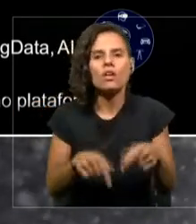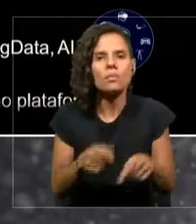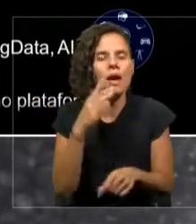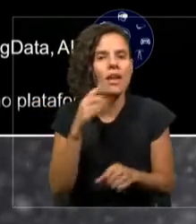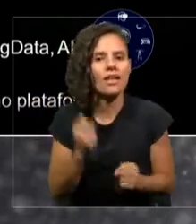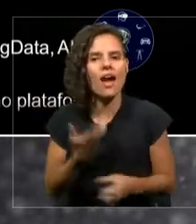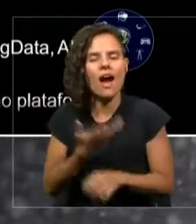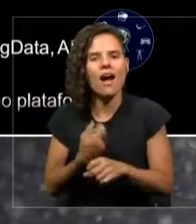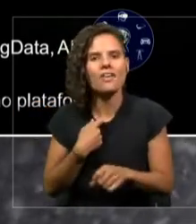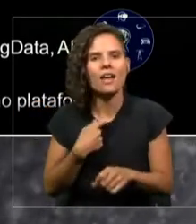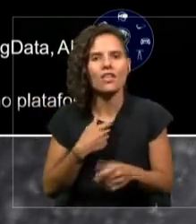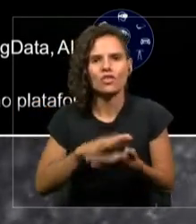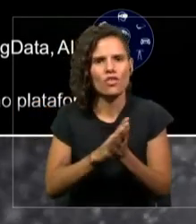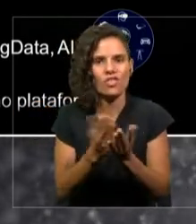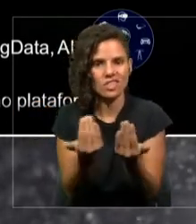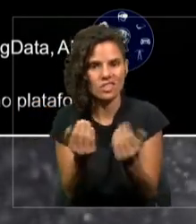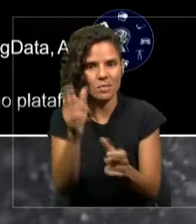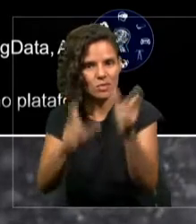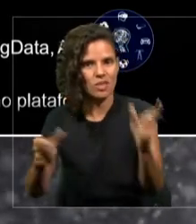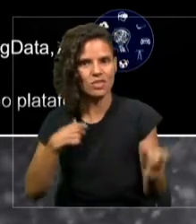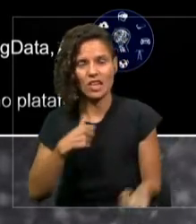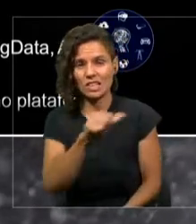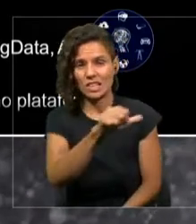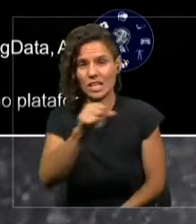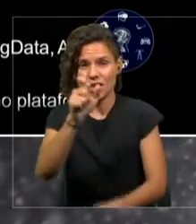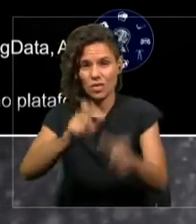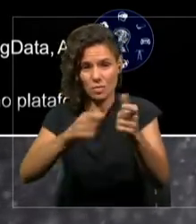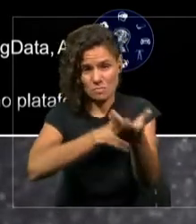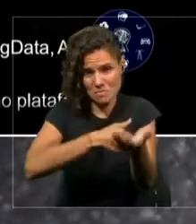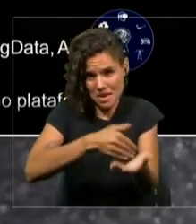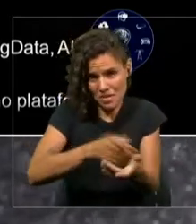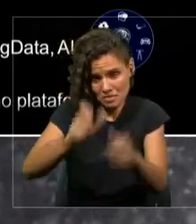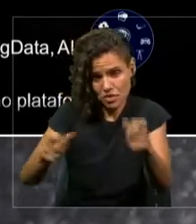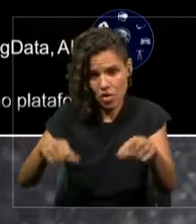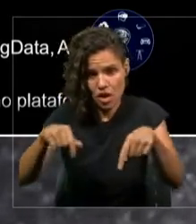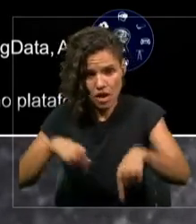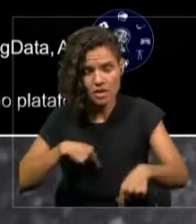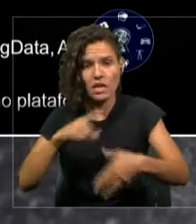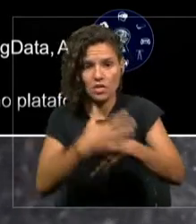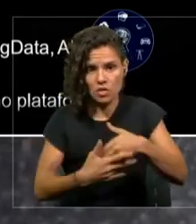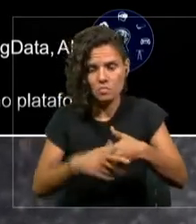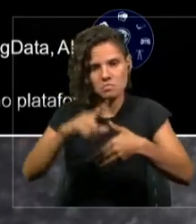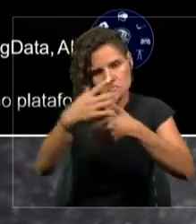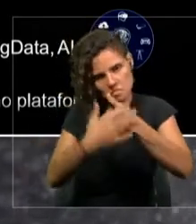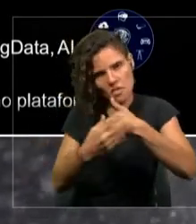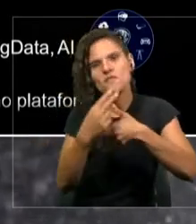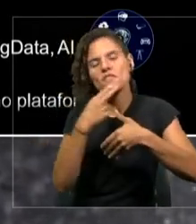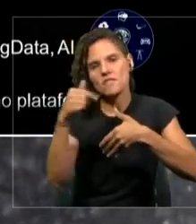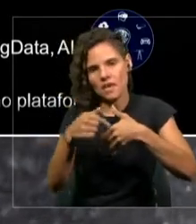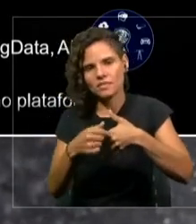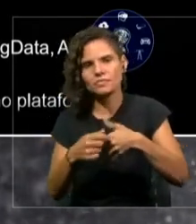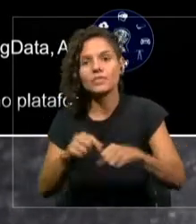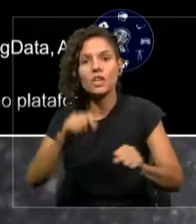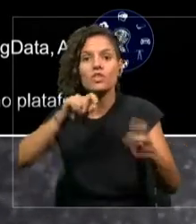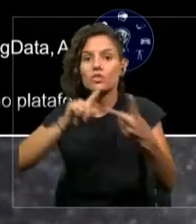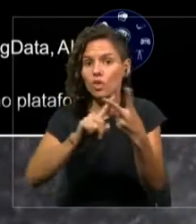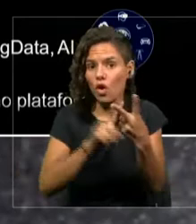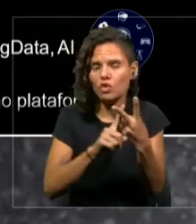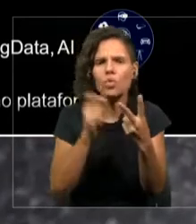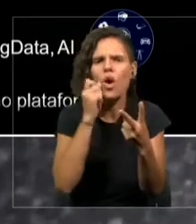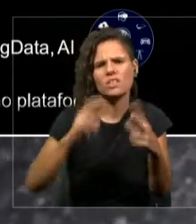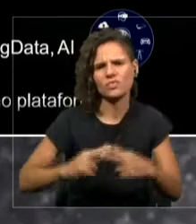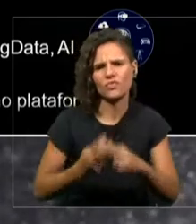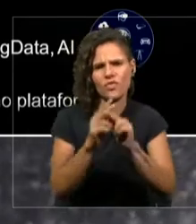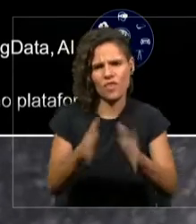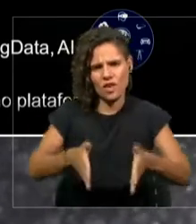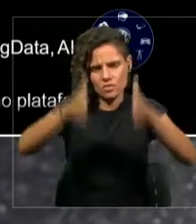600 millones de habitantes que pisamos este continente y esta parte de América Latina. Dos, infraestructura. No importa si es física o digital.